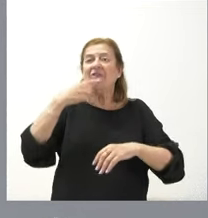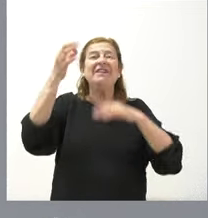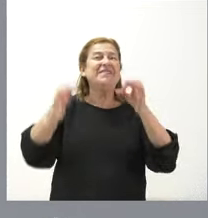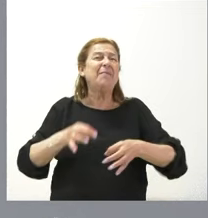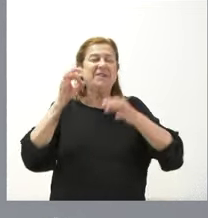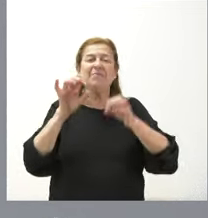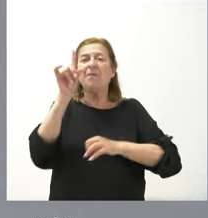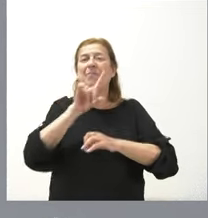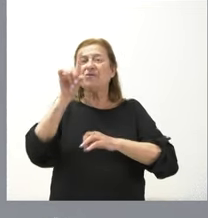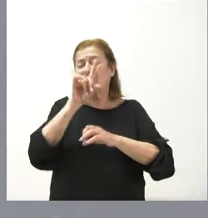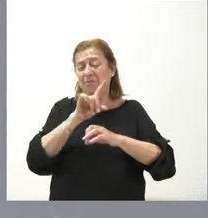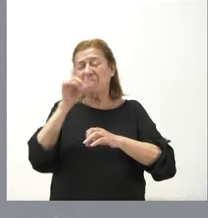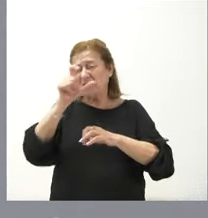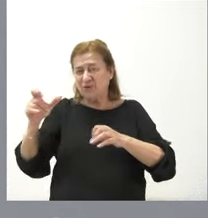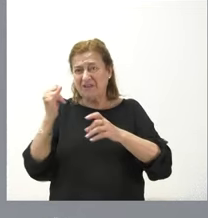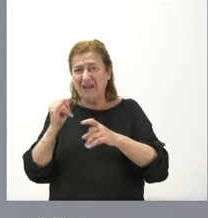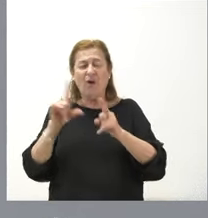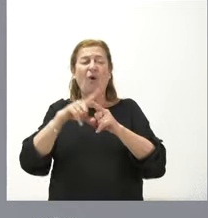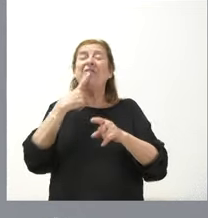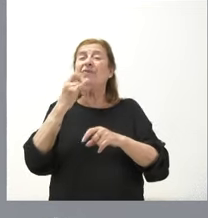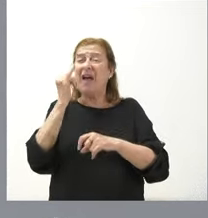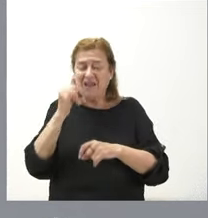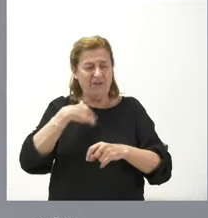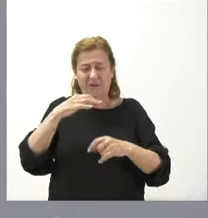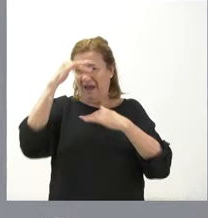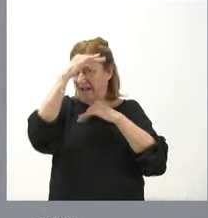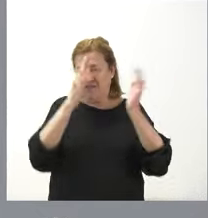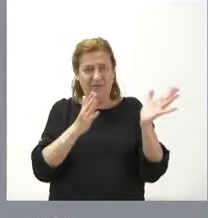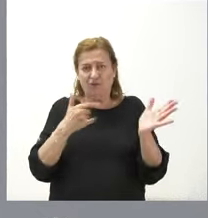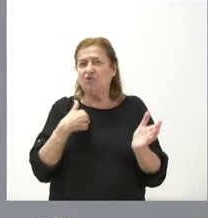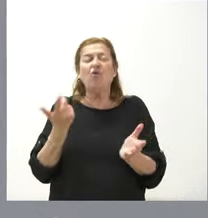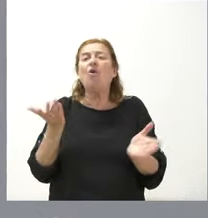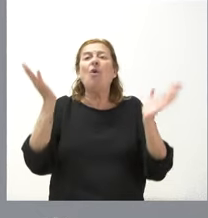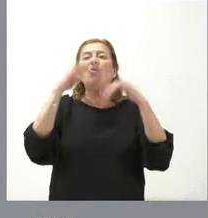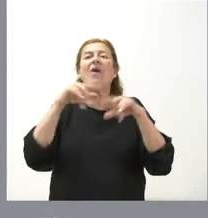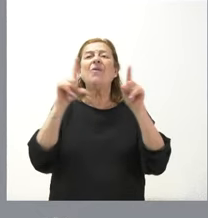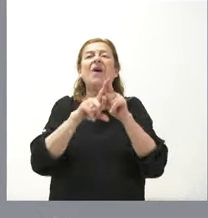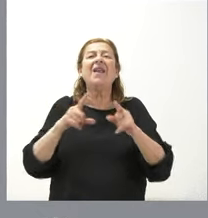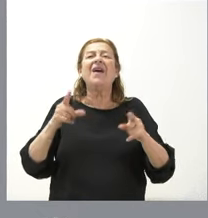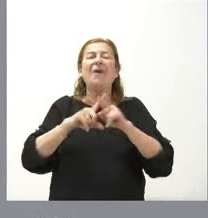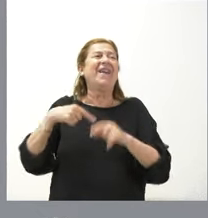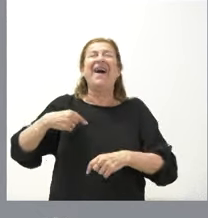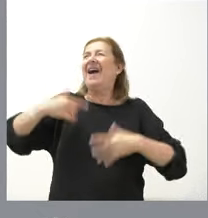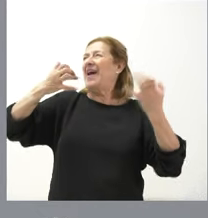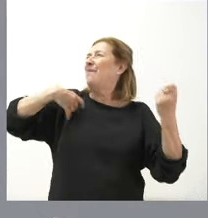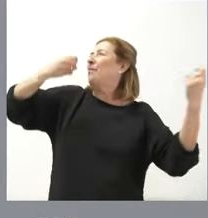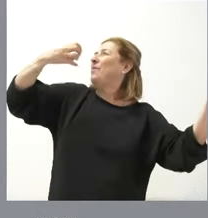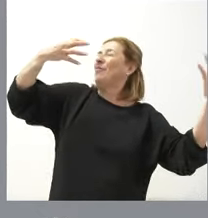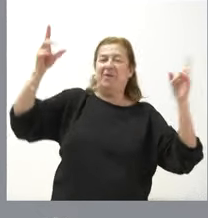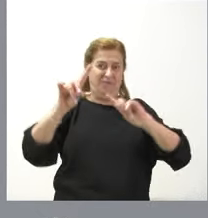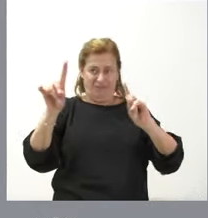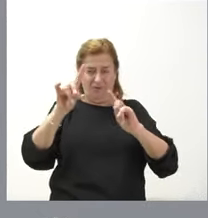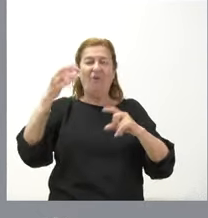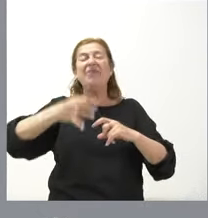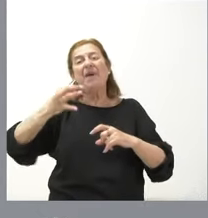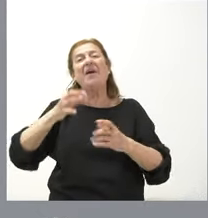y con dificultades tenemos que prestar toda la atención y por tanto nosotros no tenemos que actuar aquí con triunfalismo alguno es verdad que